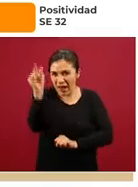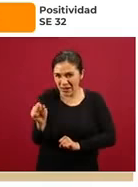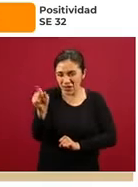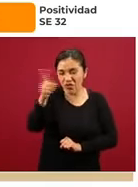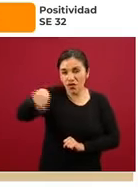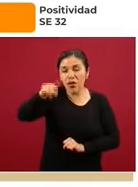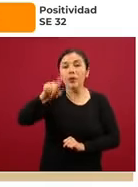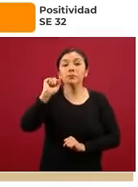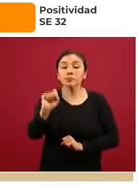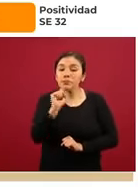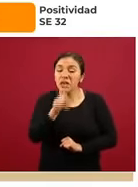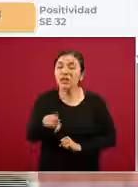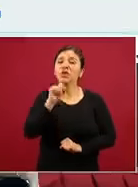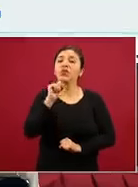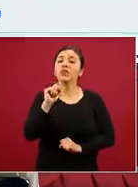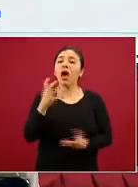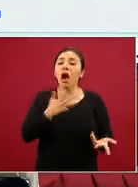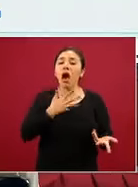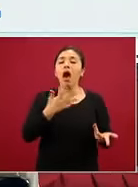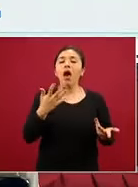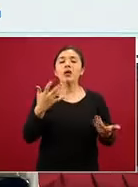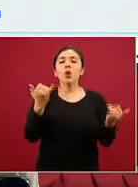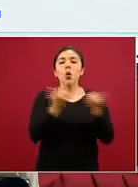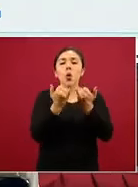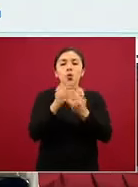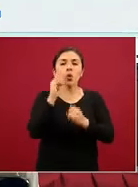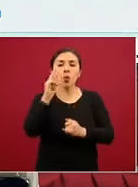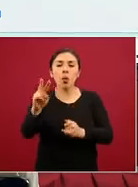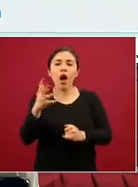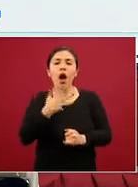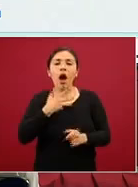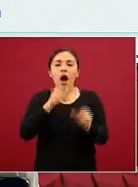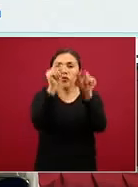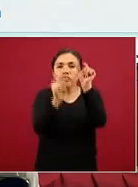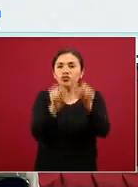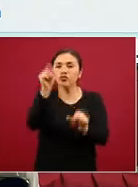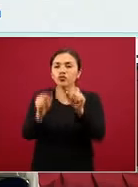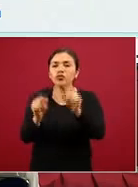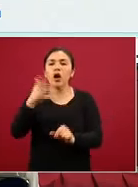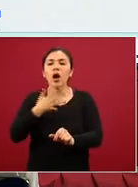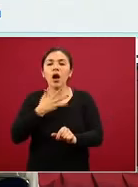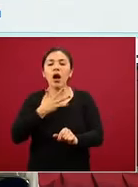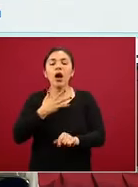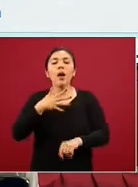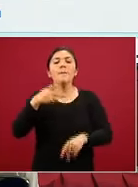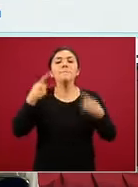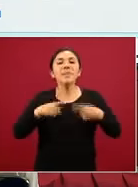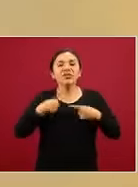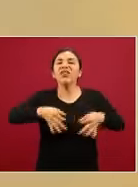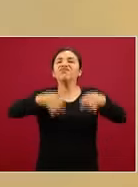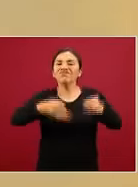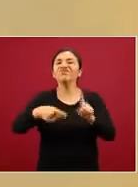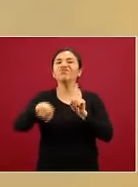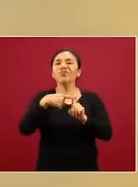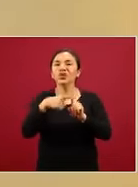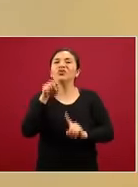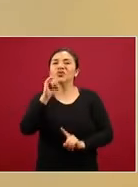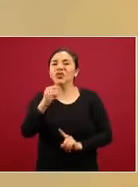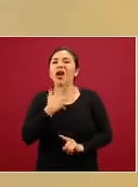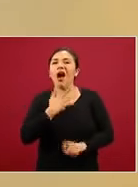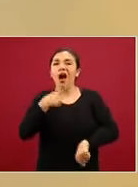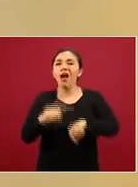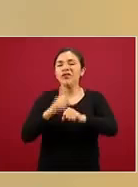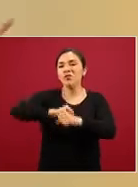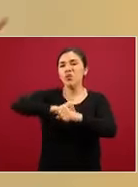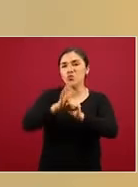También asimismo estaremos en esta gráfica representada más los casos confirmados que ya hasta este momento